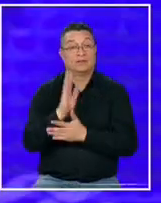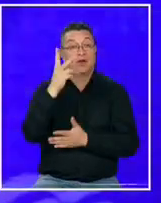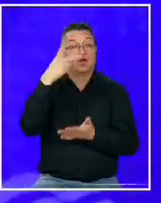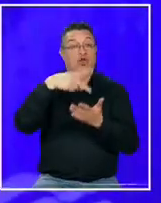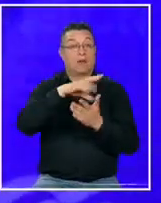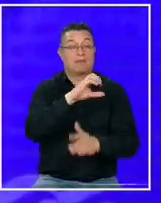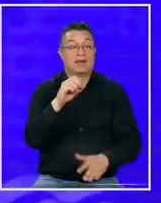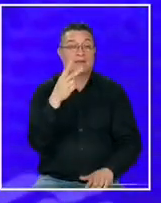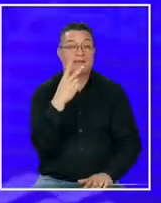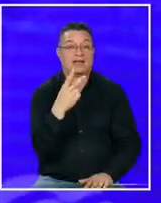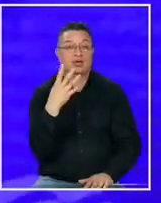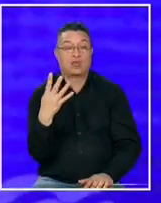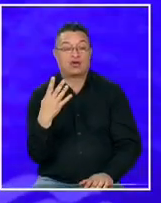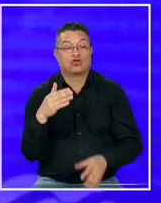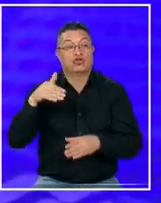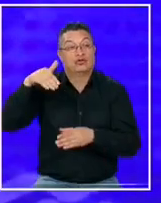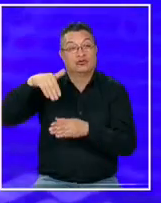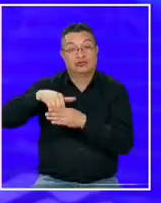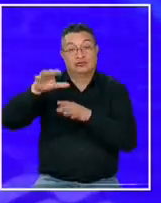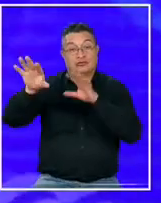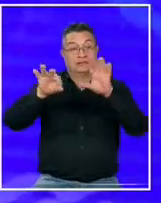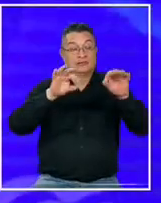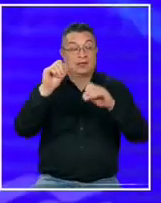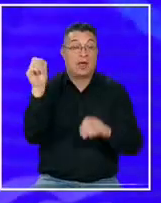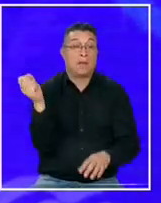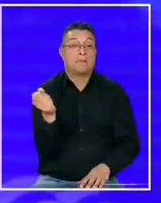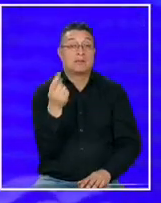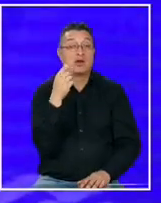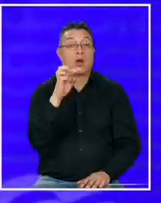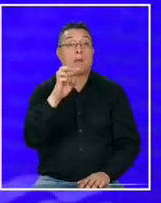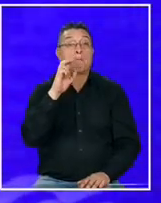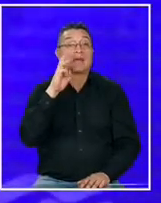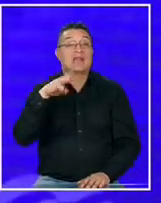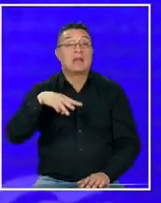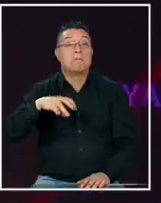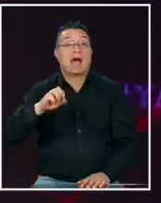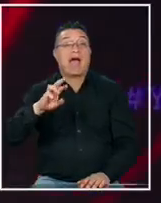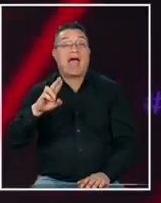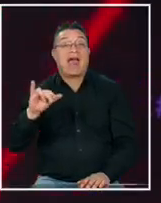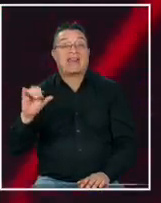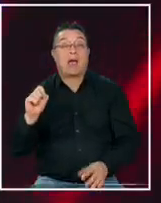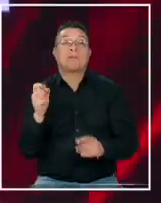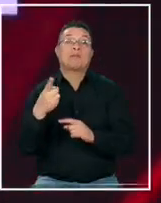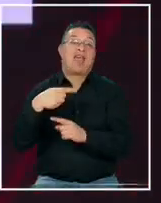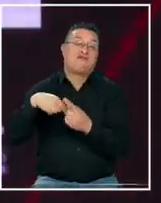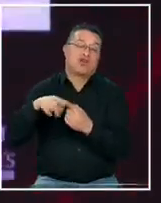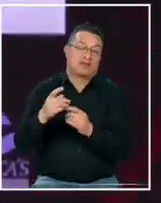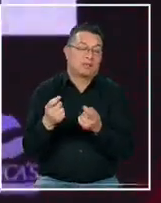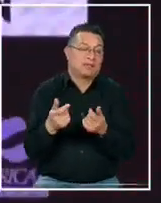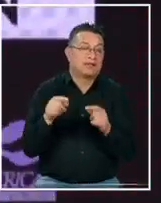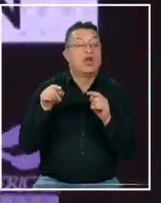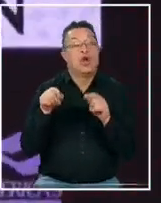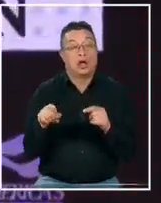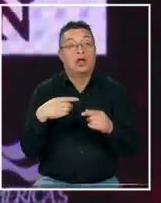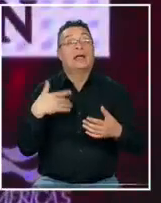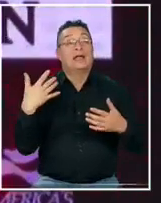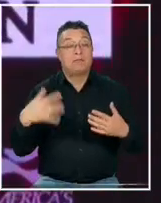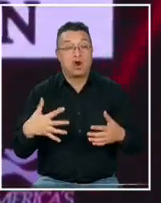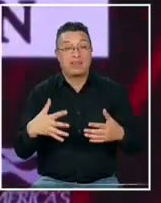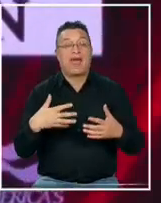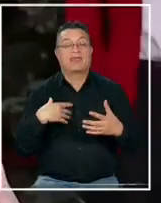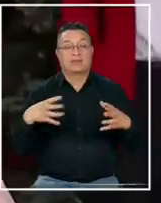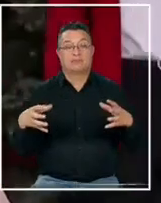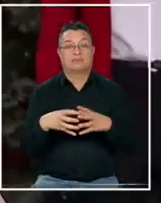2024 las elecciones primero tienen que haber las primarias y Pence entonces podría ser una carta importante para el partido